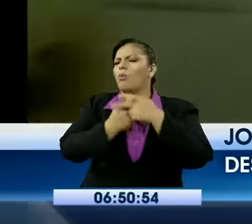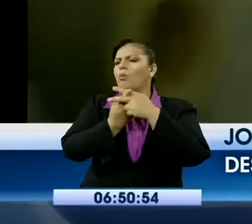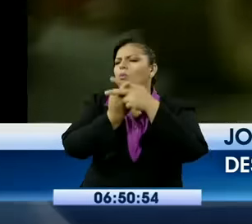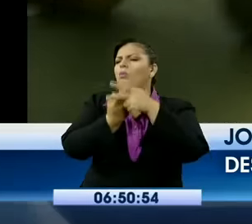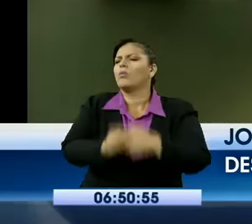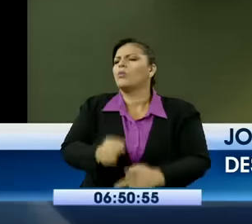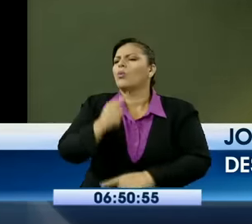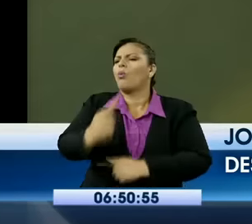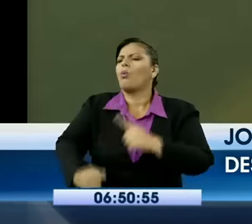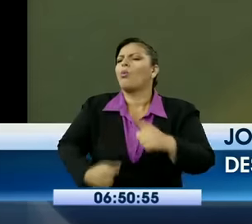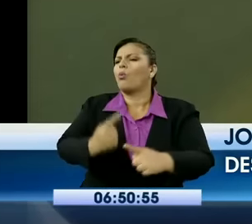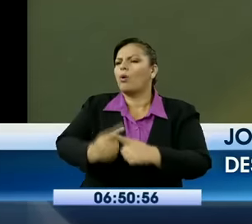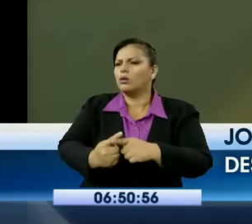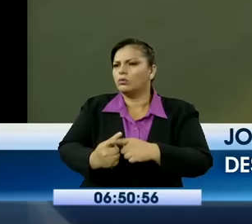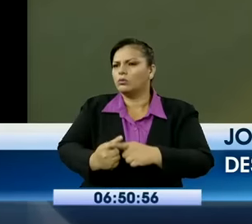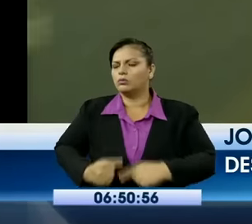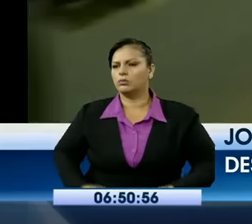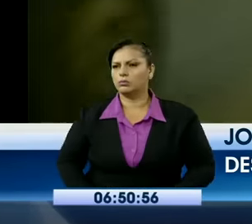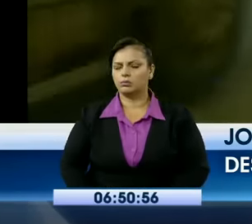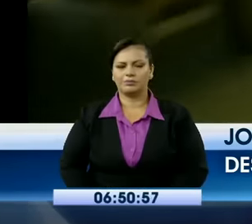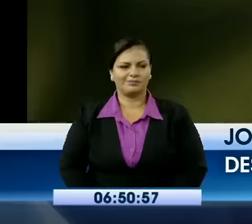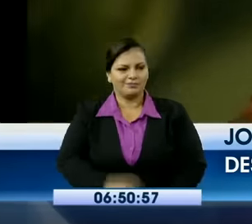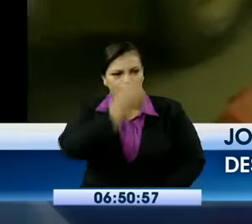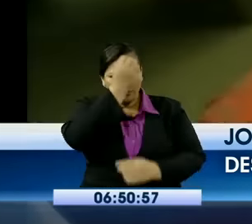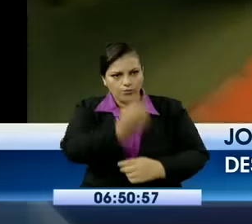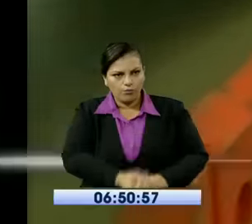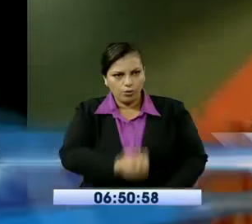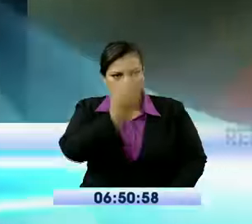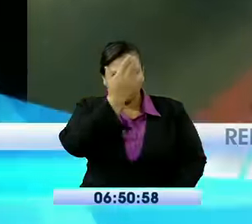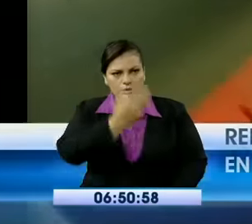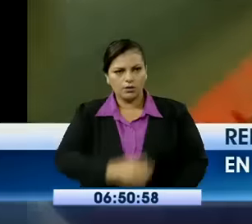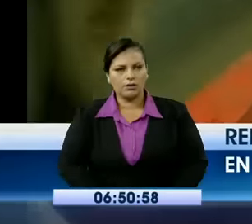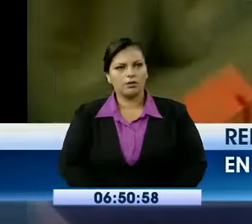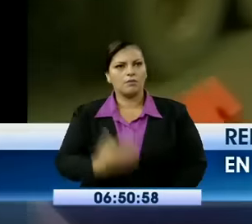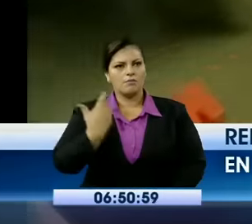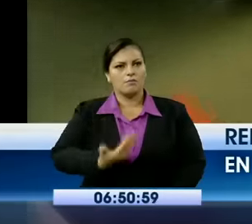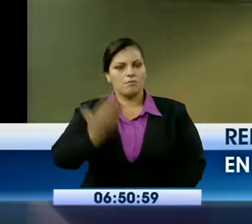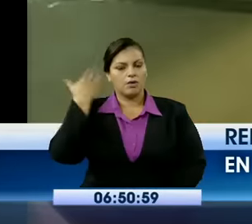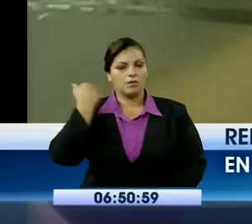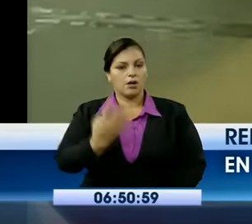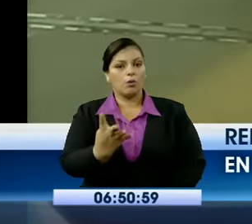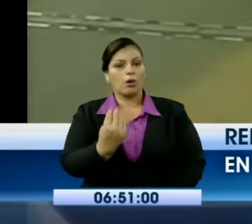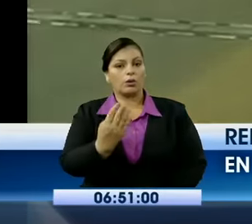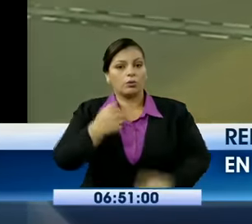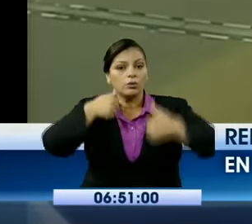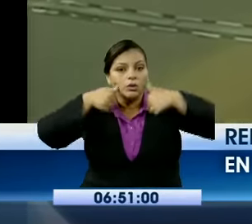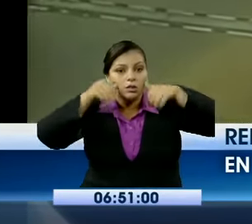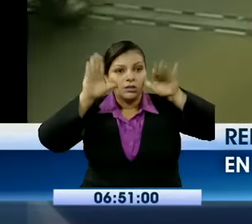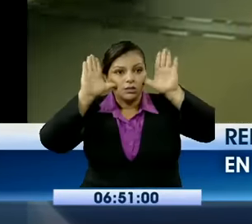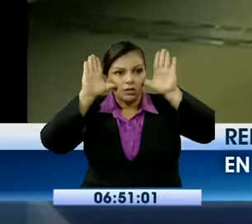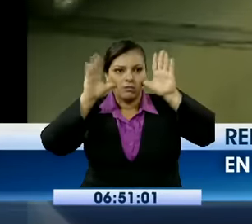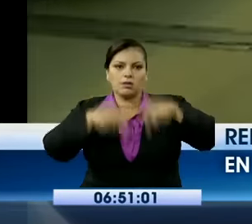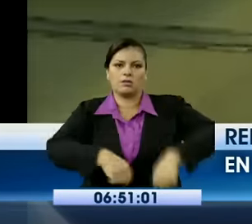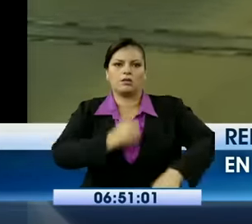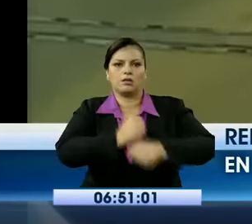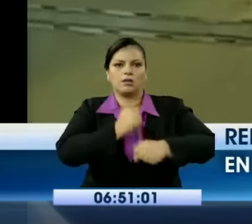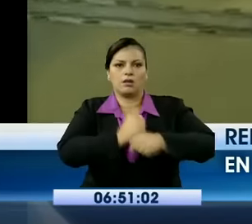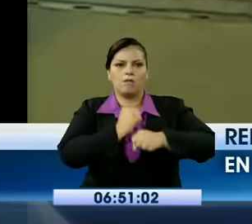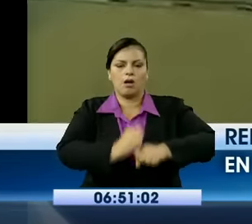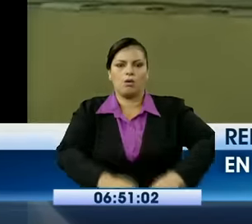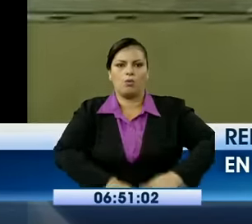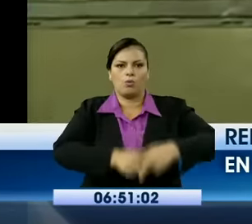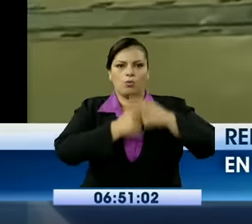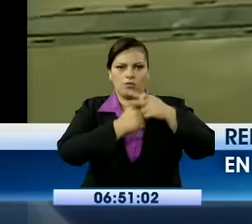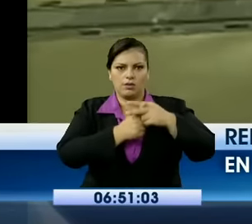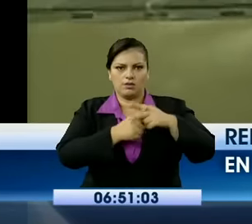y cuándo terminarán? Buenos días, iniciamos el 14 de diciembre lo que son los trabajos en el